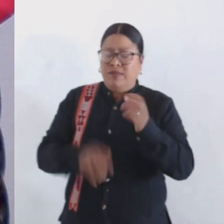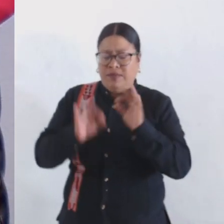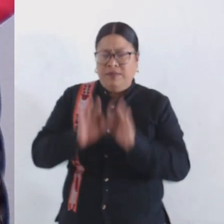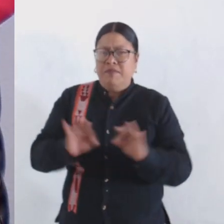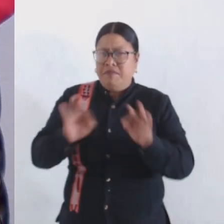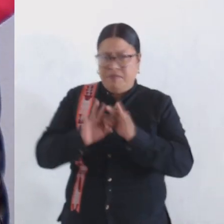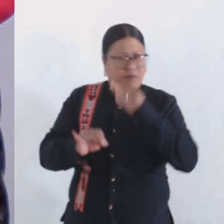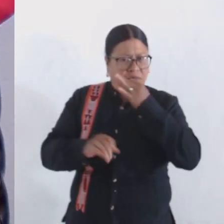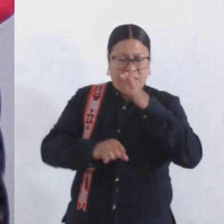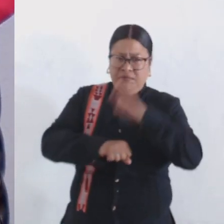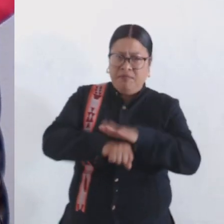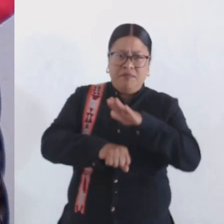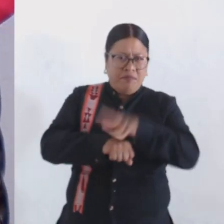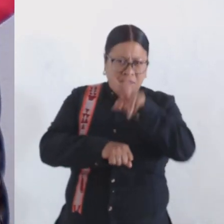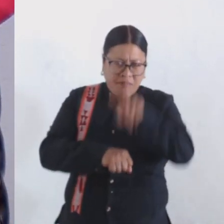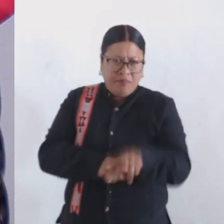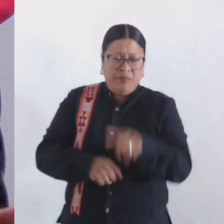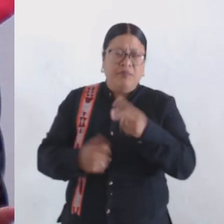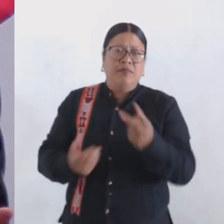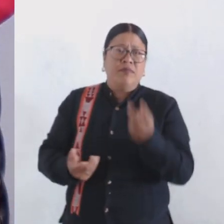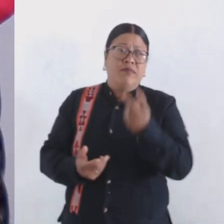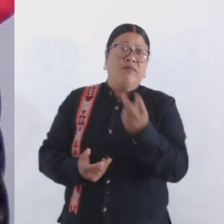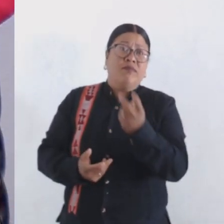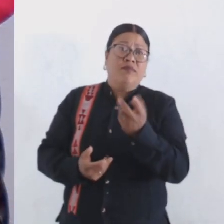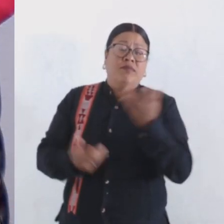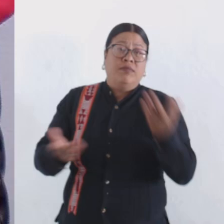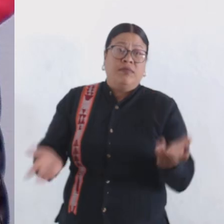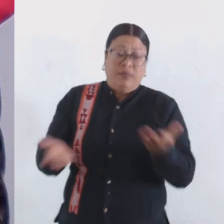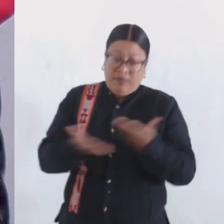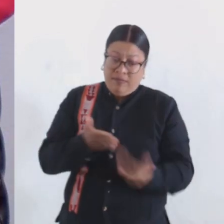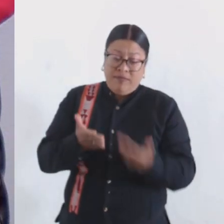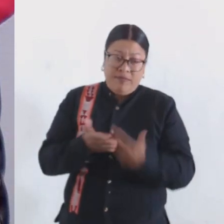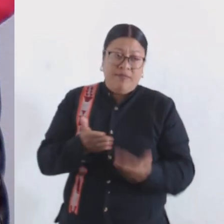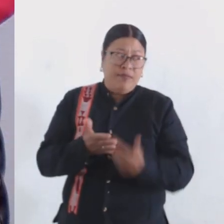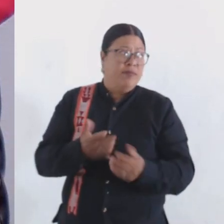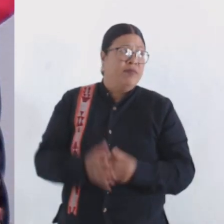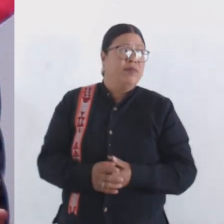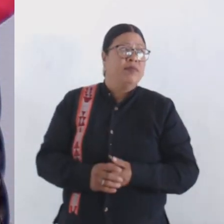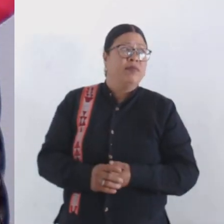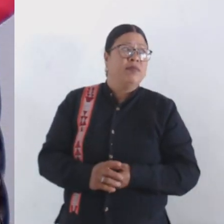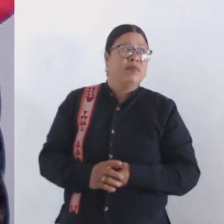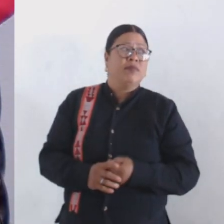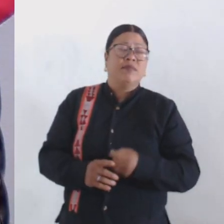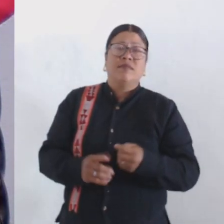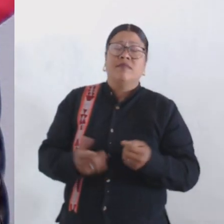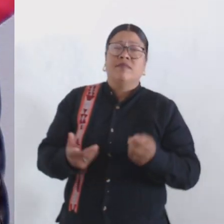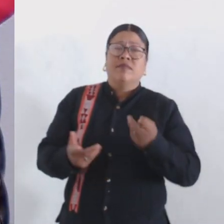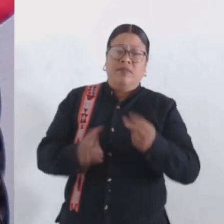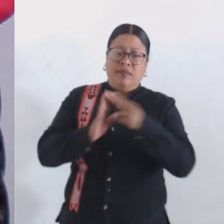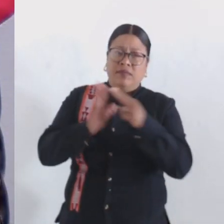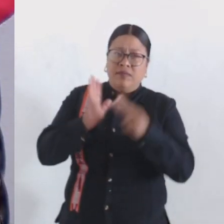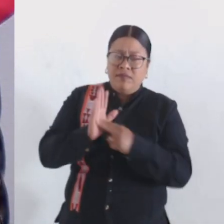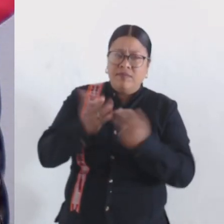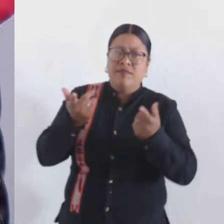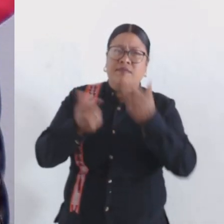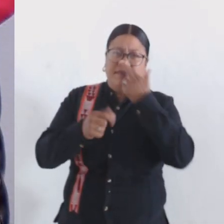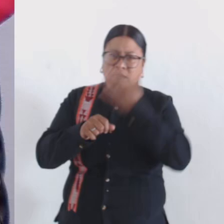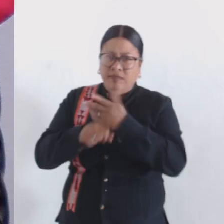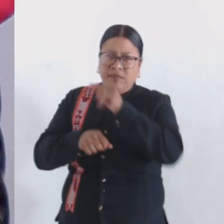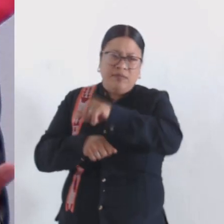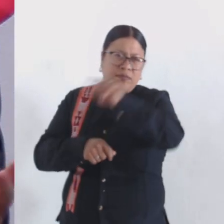pena decir que en esta tarea toda la Comisión de Normatividad, la regidora